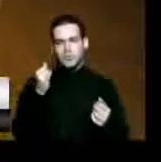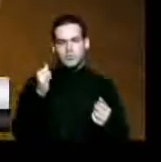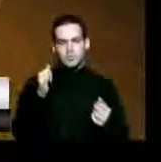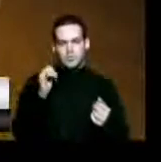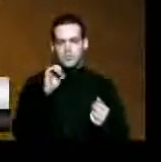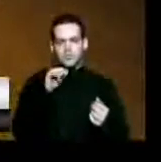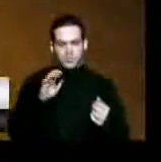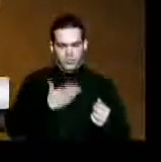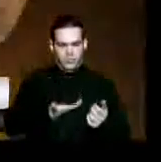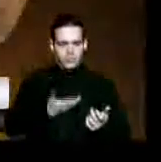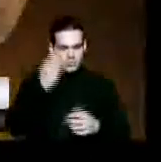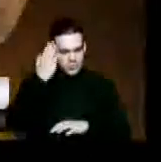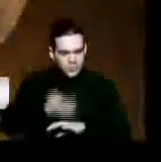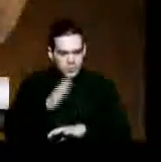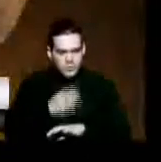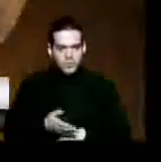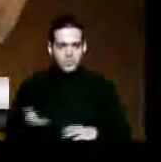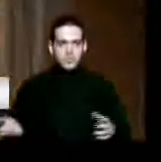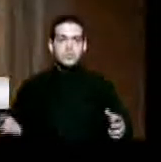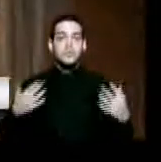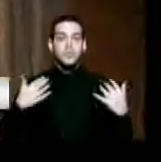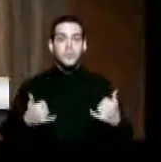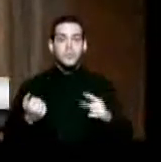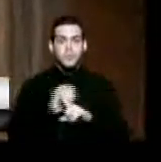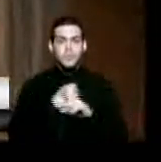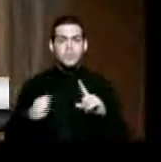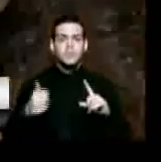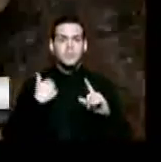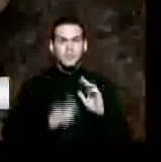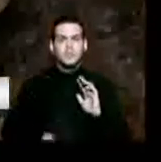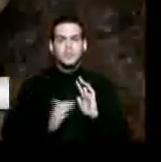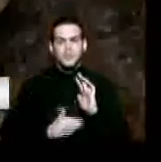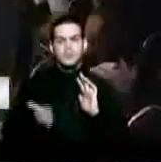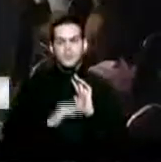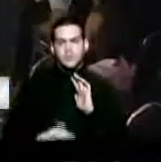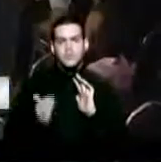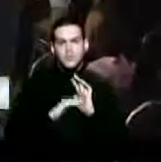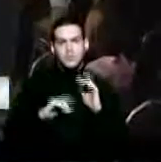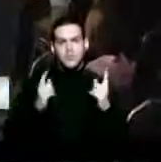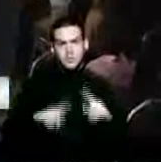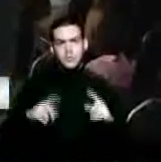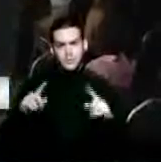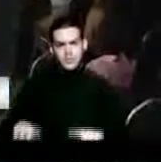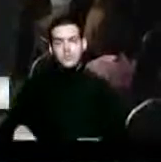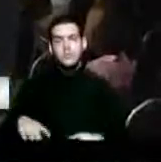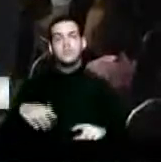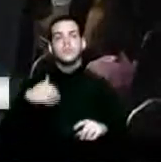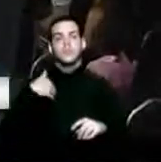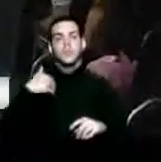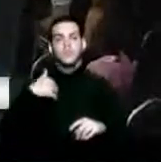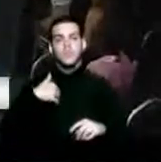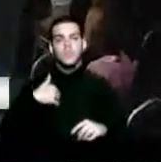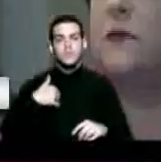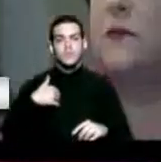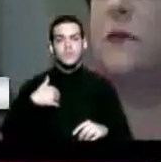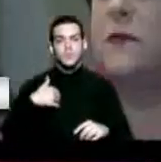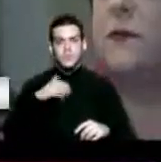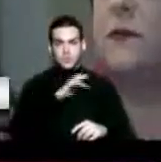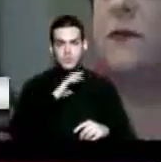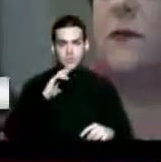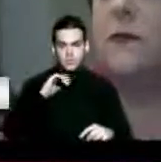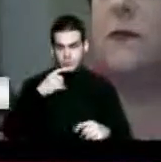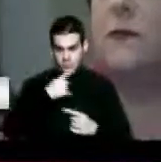en la isla han alcanzado un nivel alarmante y ha provocado que la Cámara de Representantes declare un estado de emergencia.